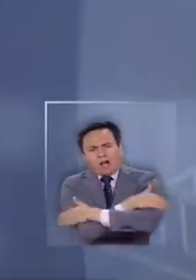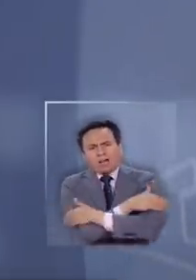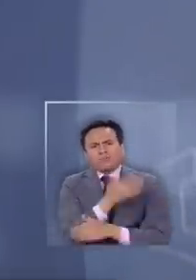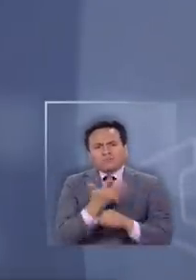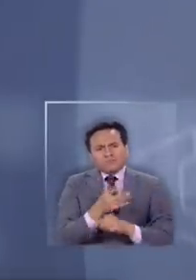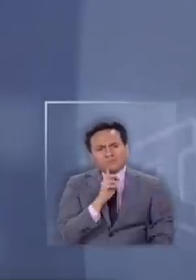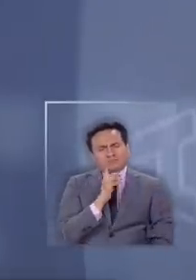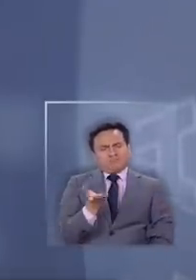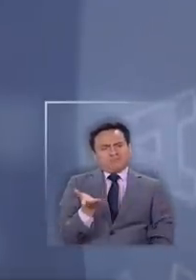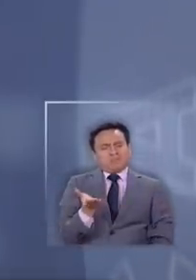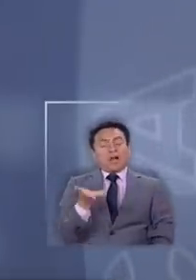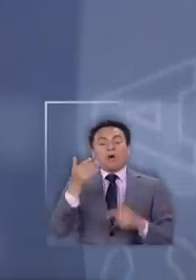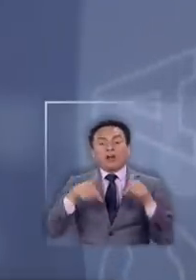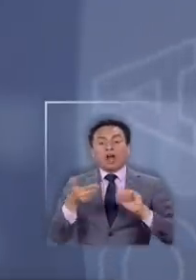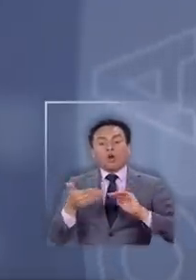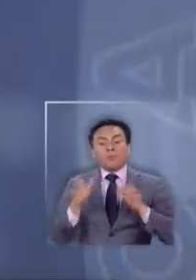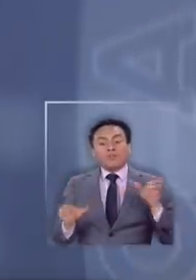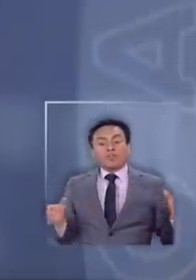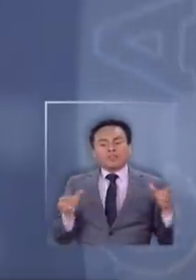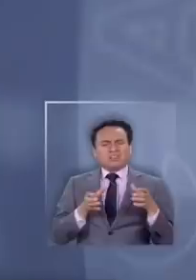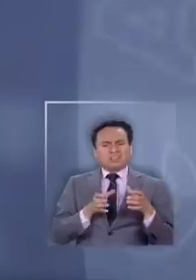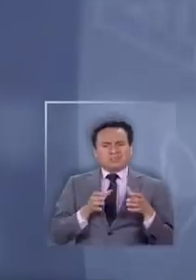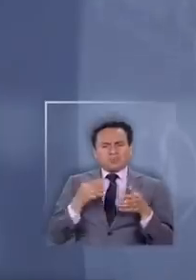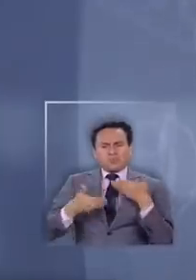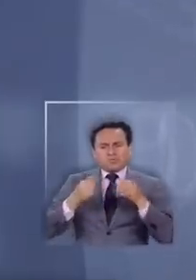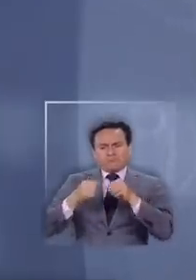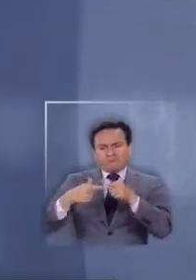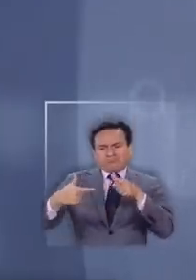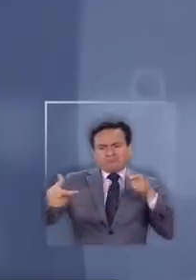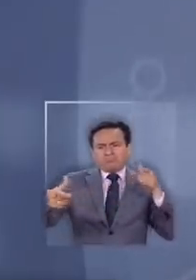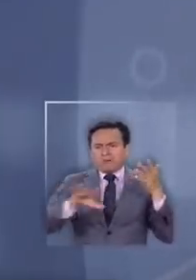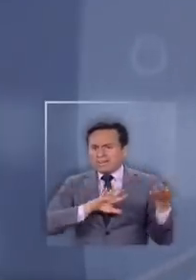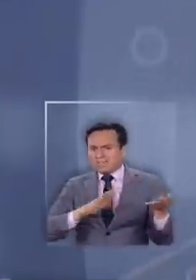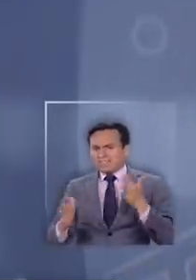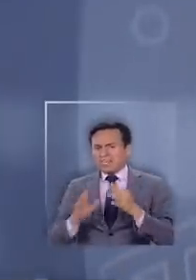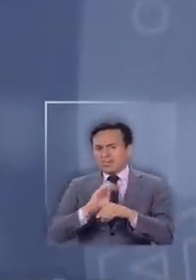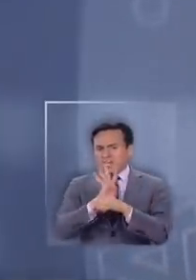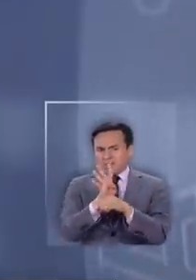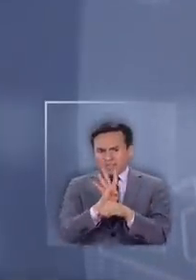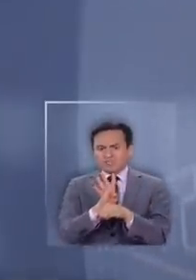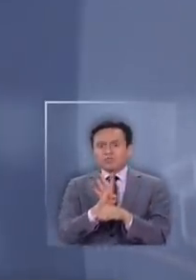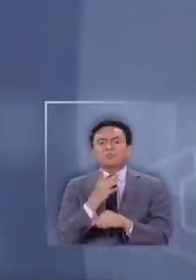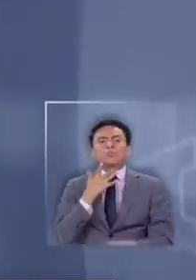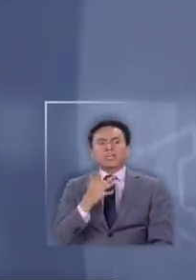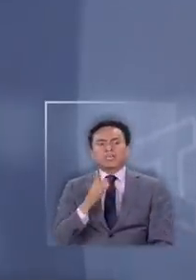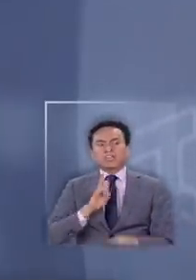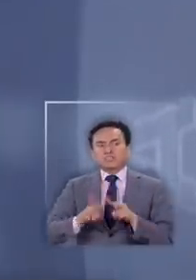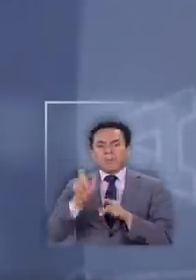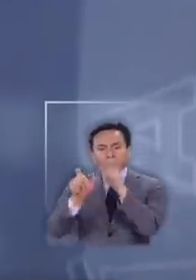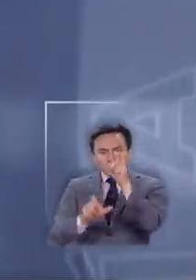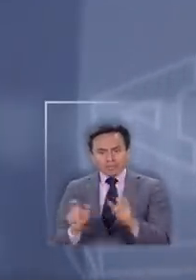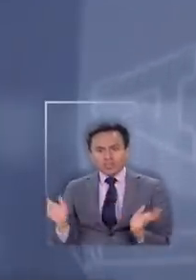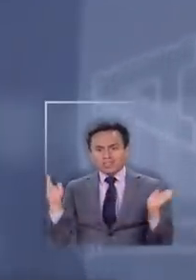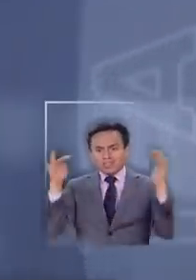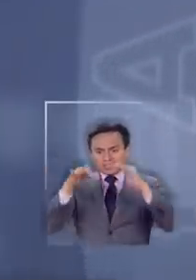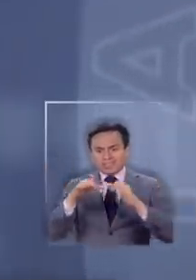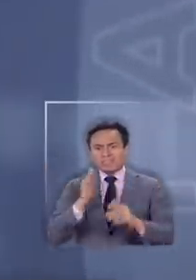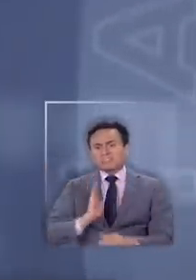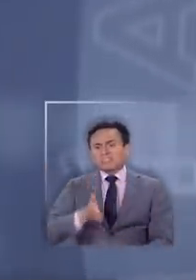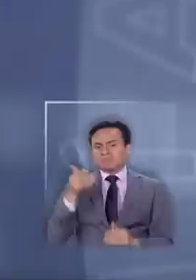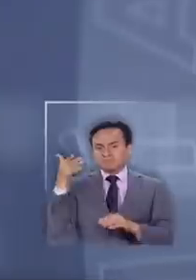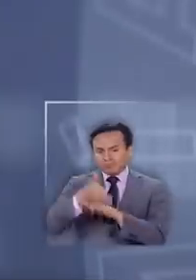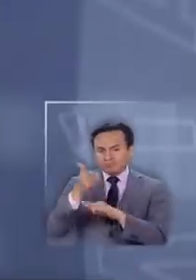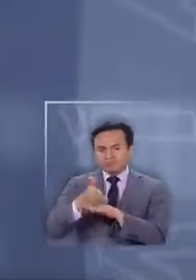medio. Bueno, ahora la comunidad teme un posible brote masivo de coronavirus por parte de las personas que siguen